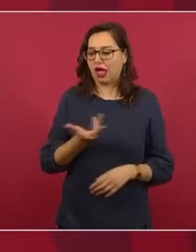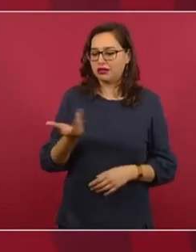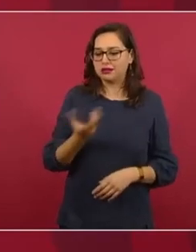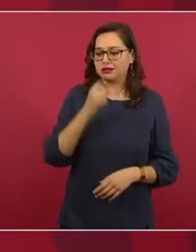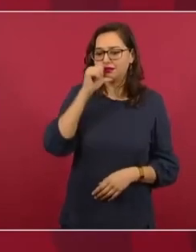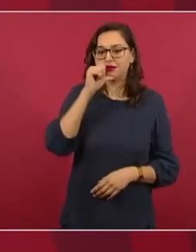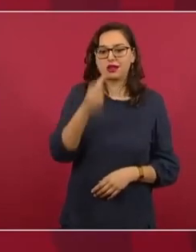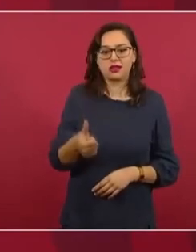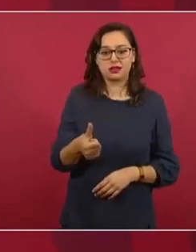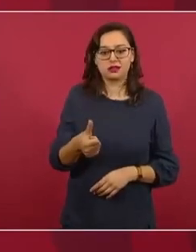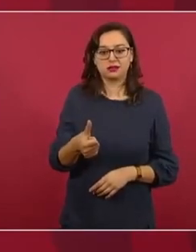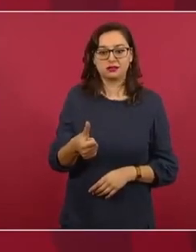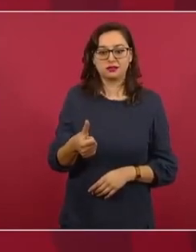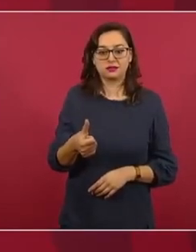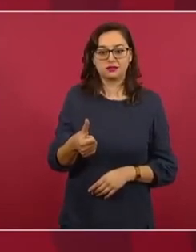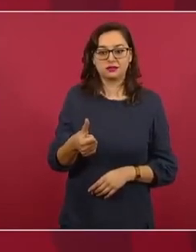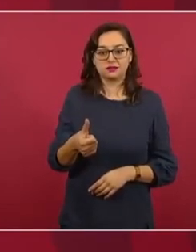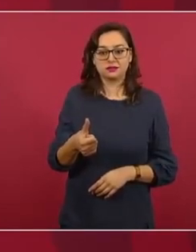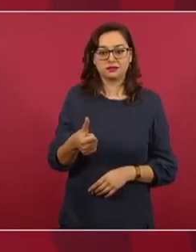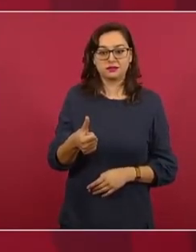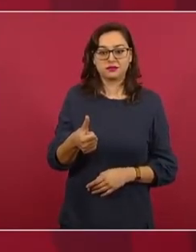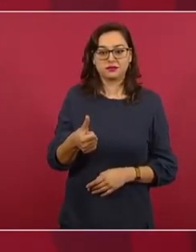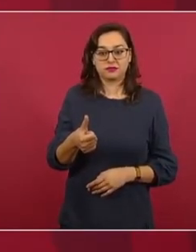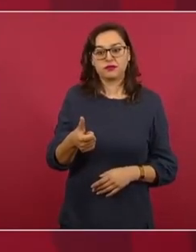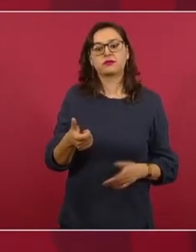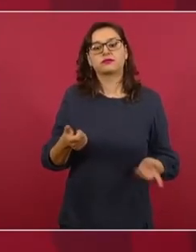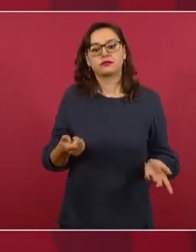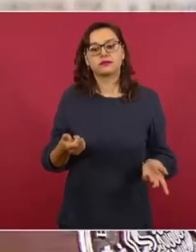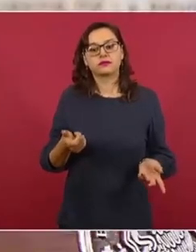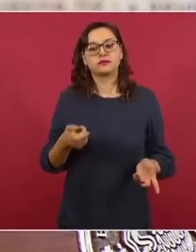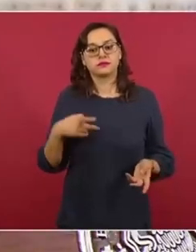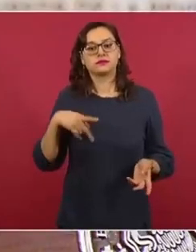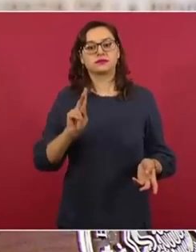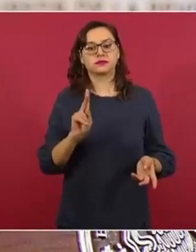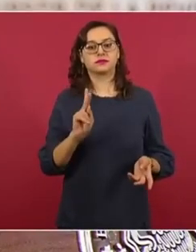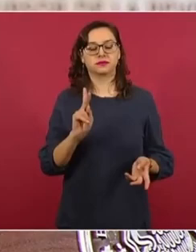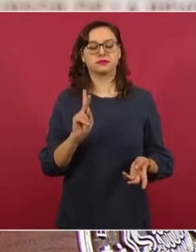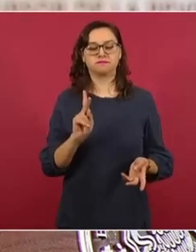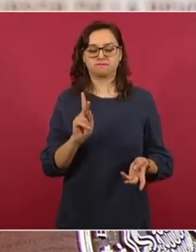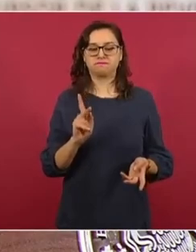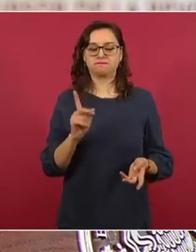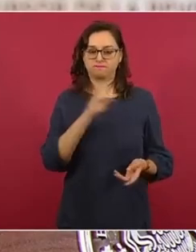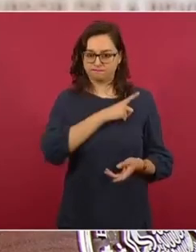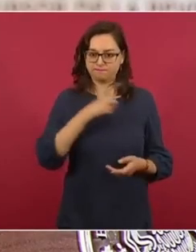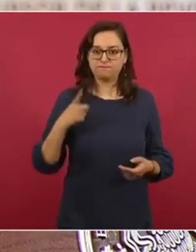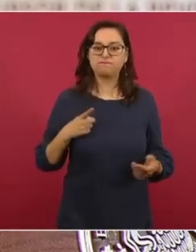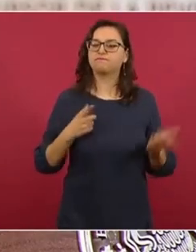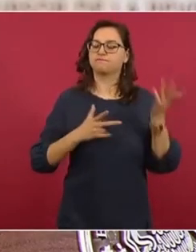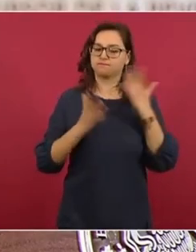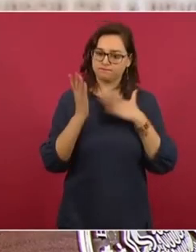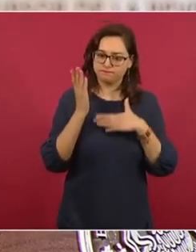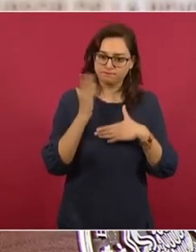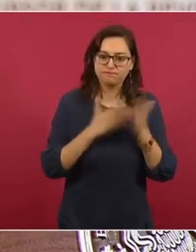uno tiene que salir adelante. Además,